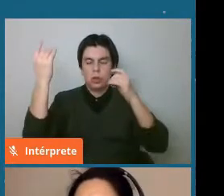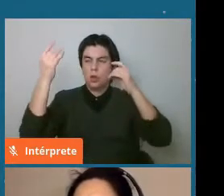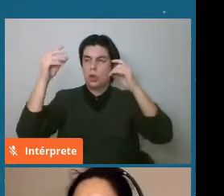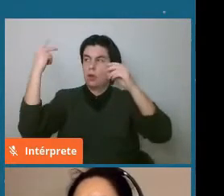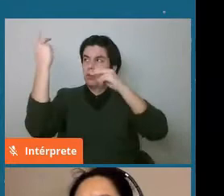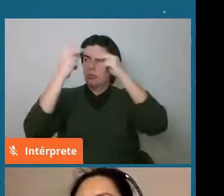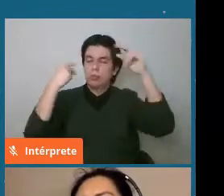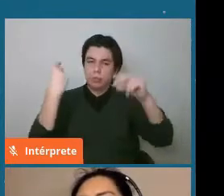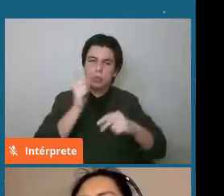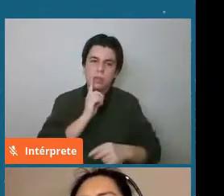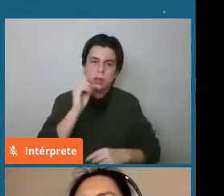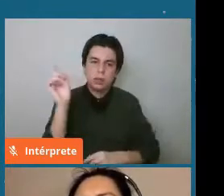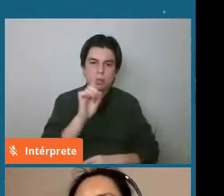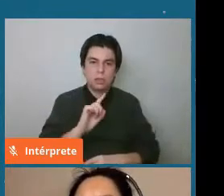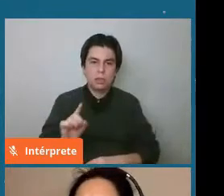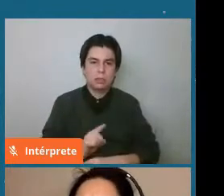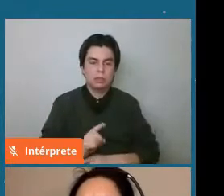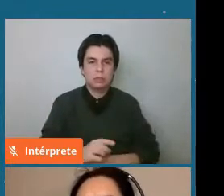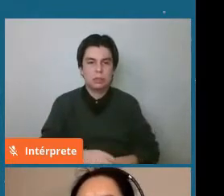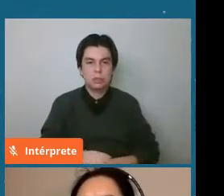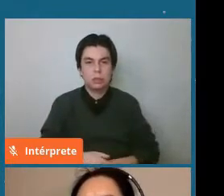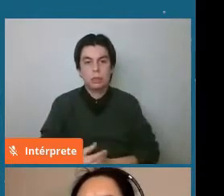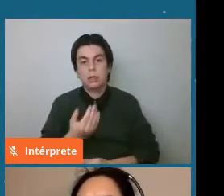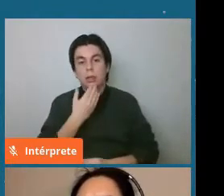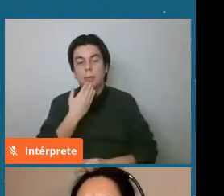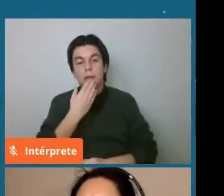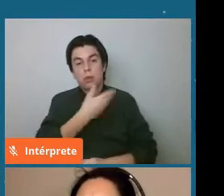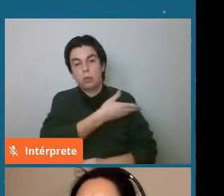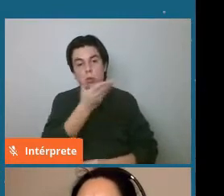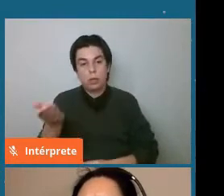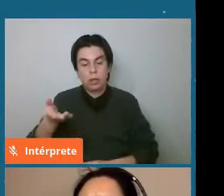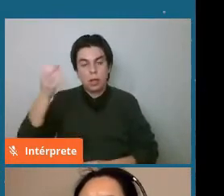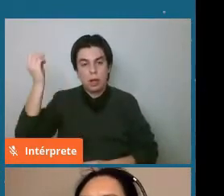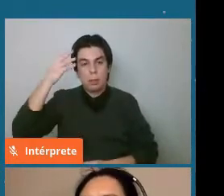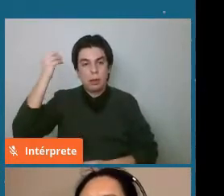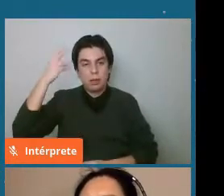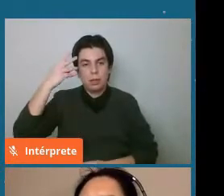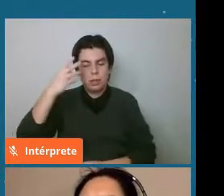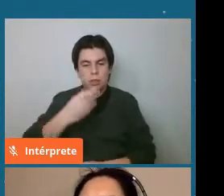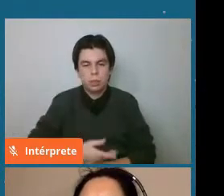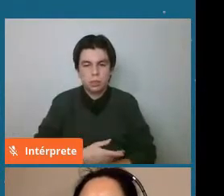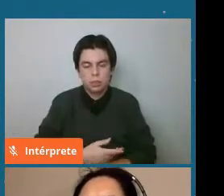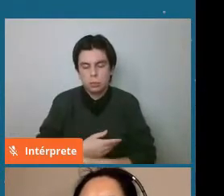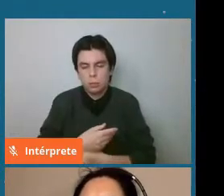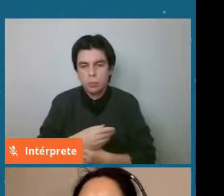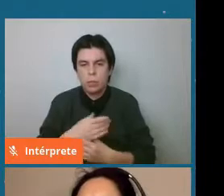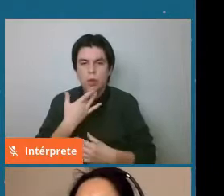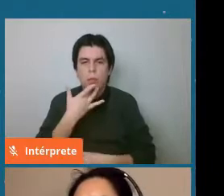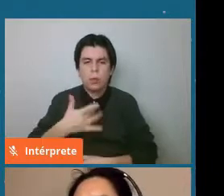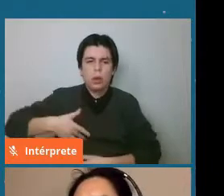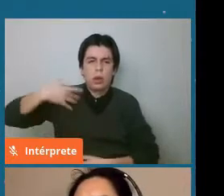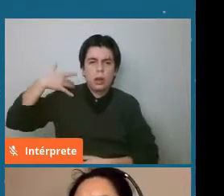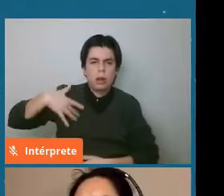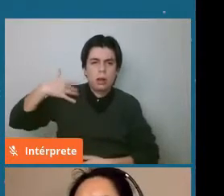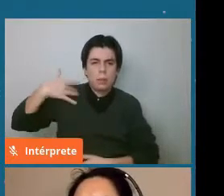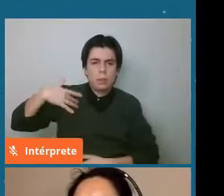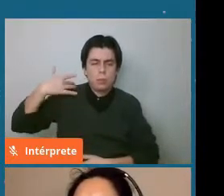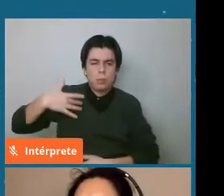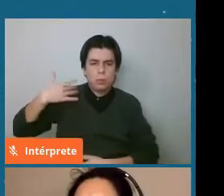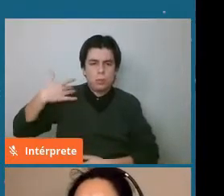S. lo otro que vieron en las charlas fue la importancia que tienen